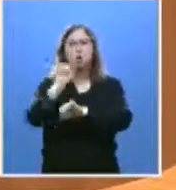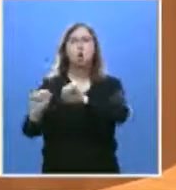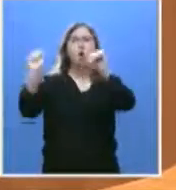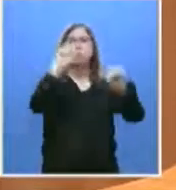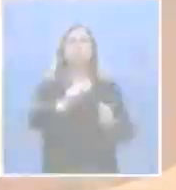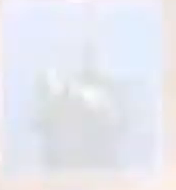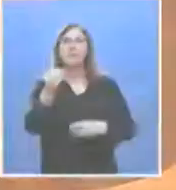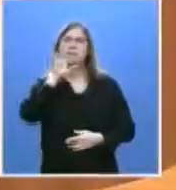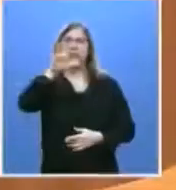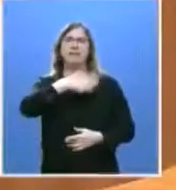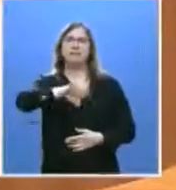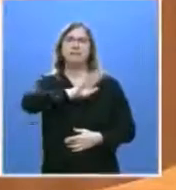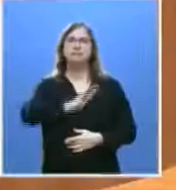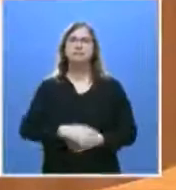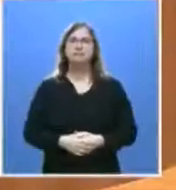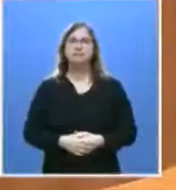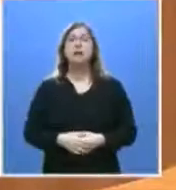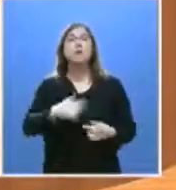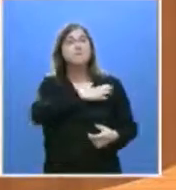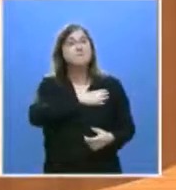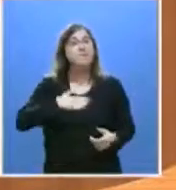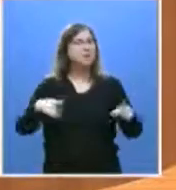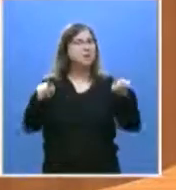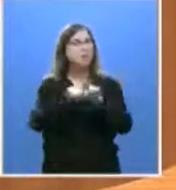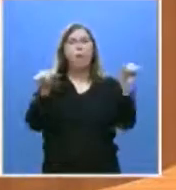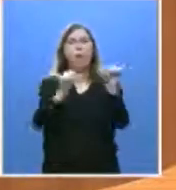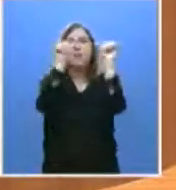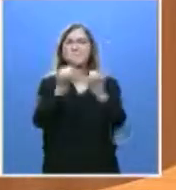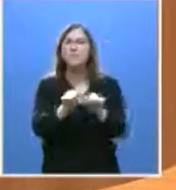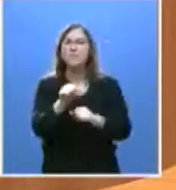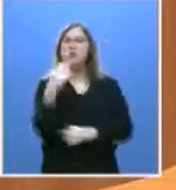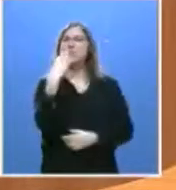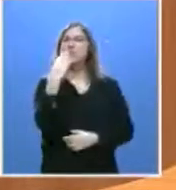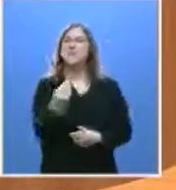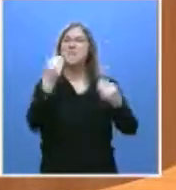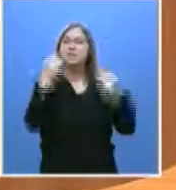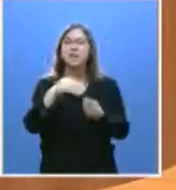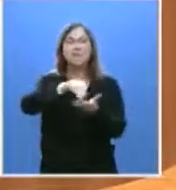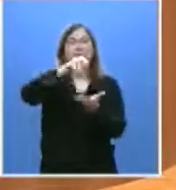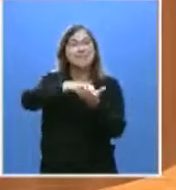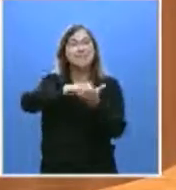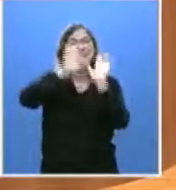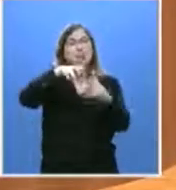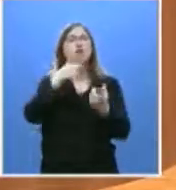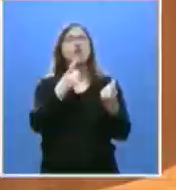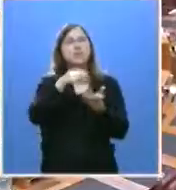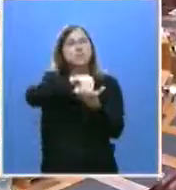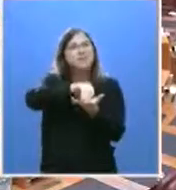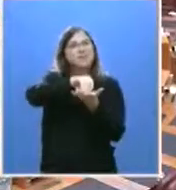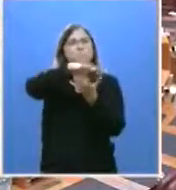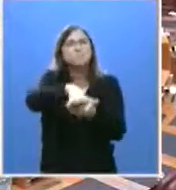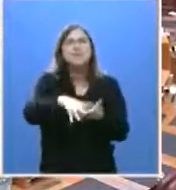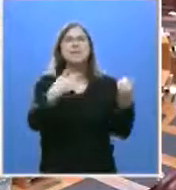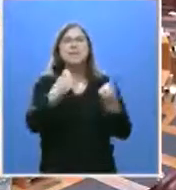agricultores y ganaderos. Quiero también que haya un modelo que entienda la descentralización que necesita Castilla y León, todos y